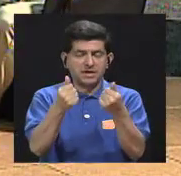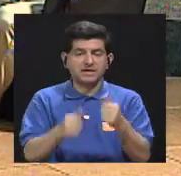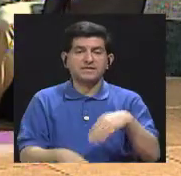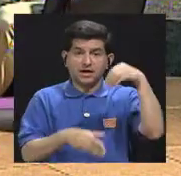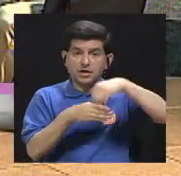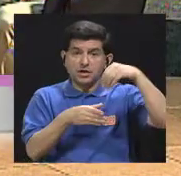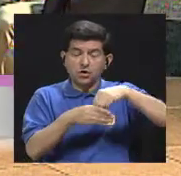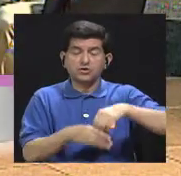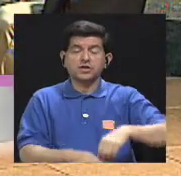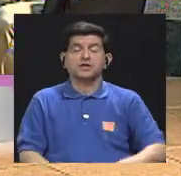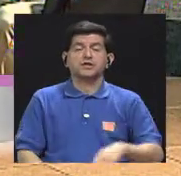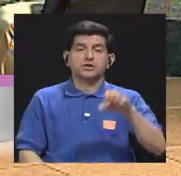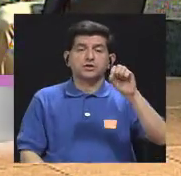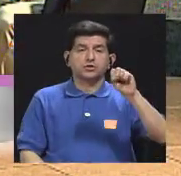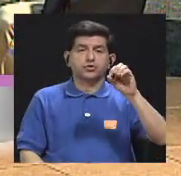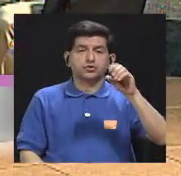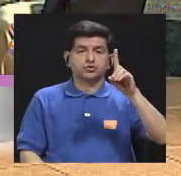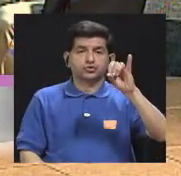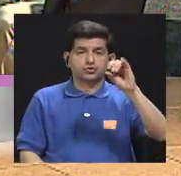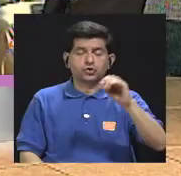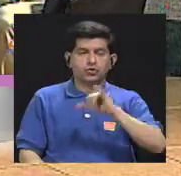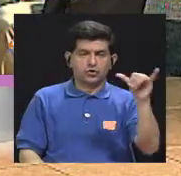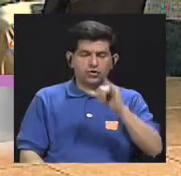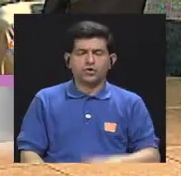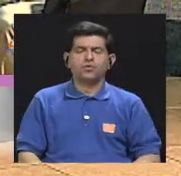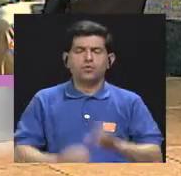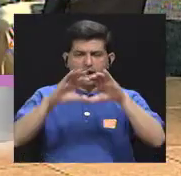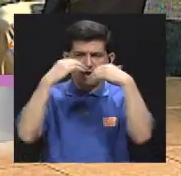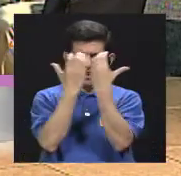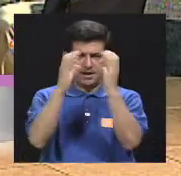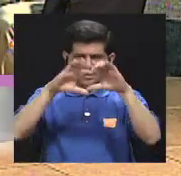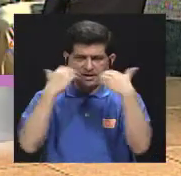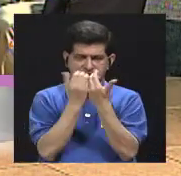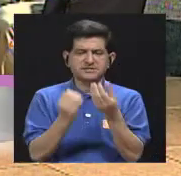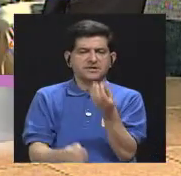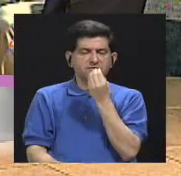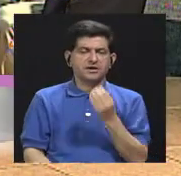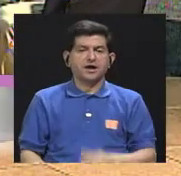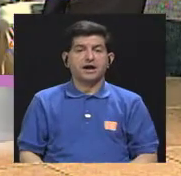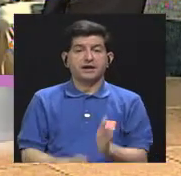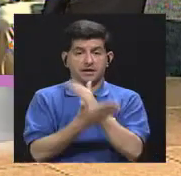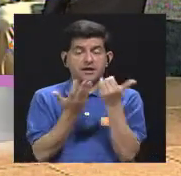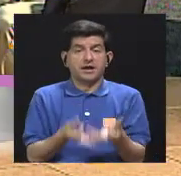de sodio que tienen y también lo analizamos según categoría de alimentos y vimos algo muy importante que